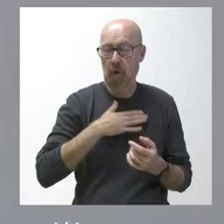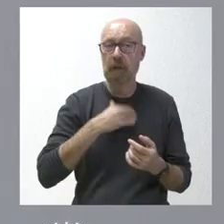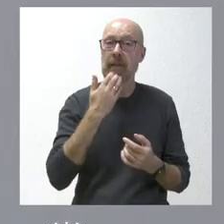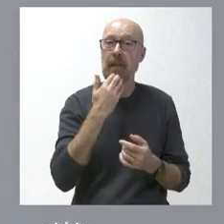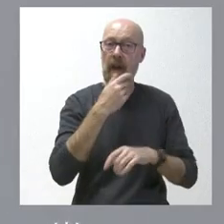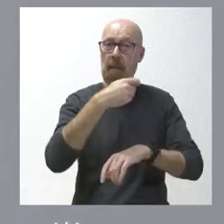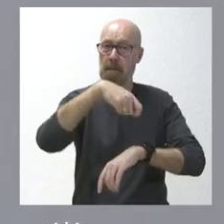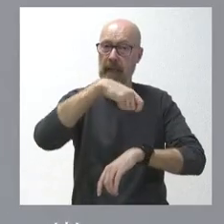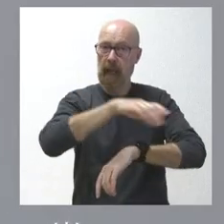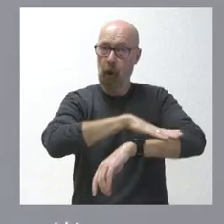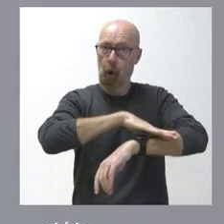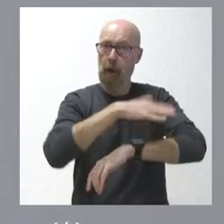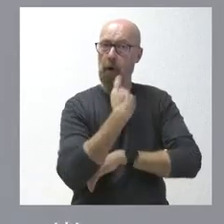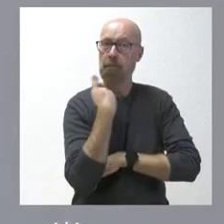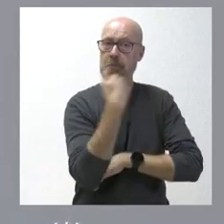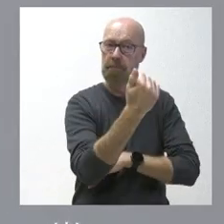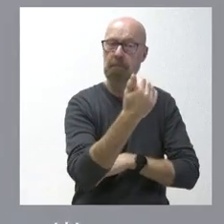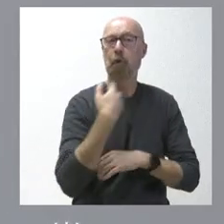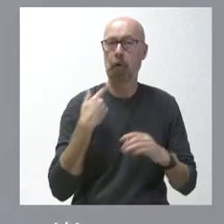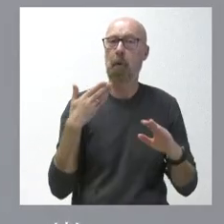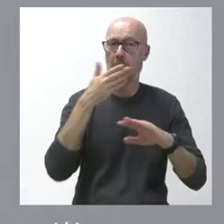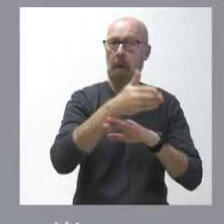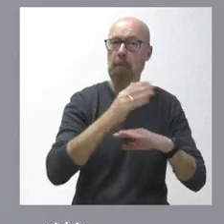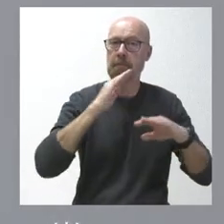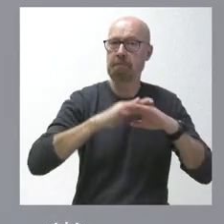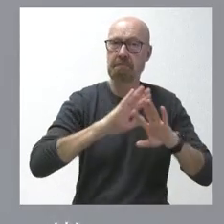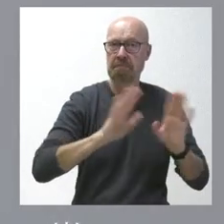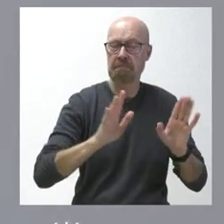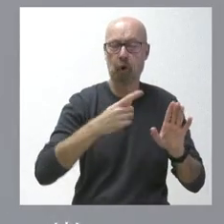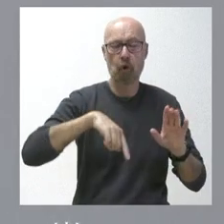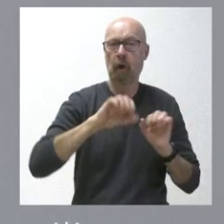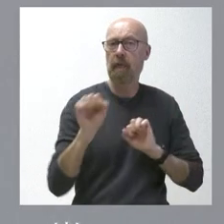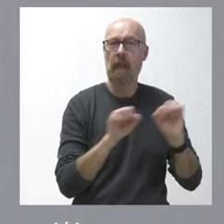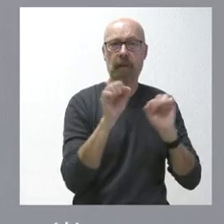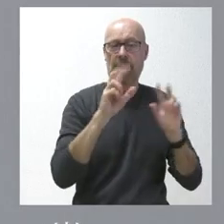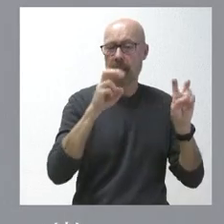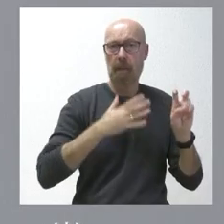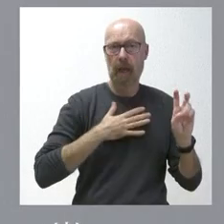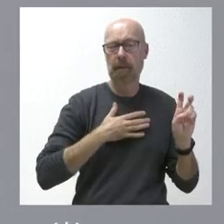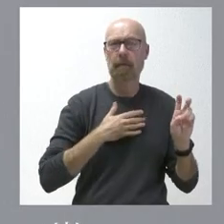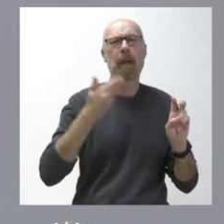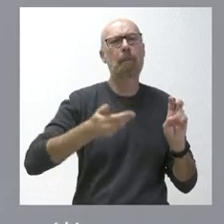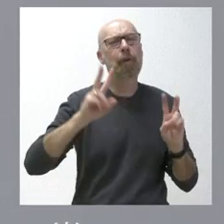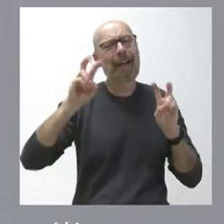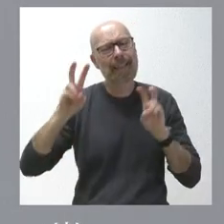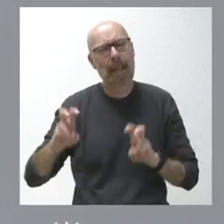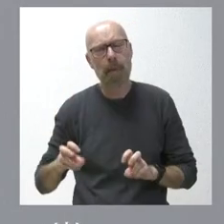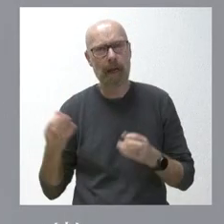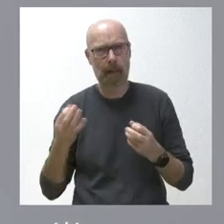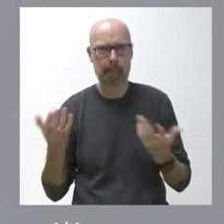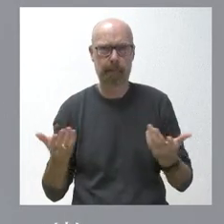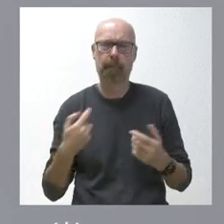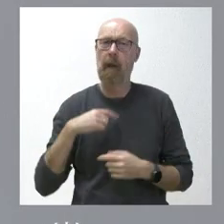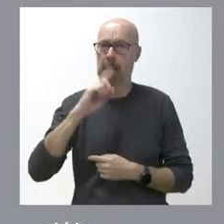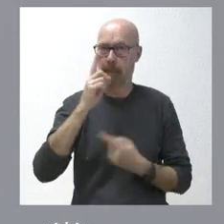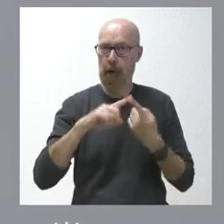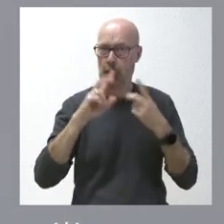del Gobierno, ahí estamos y, por tanto, vamos a defender los entes de Castilla y León. Nos importan, por tanto, más los temas. ¿Qué temas vamos a llevar? La primera de las cuestiones que